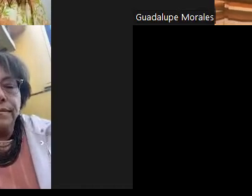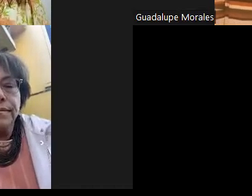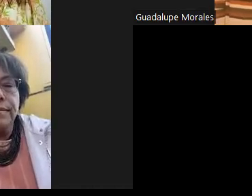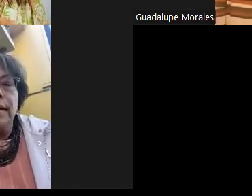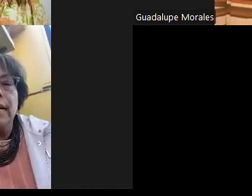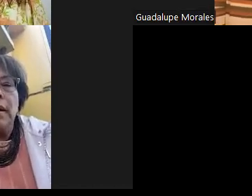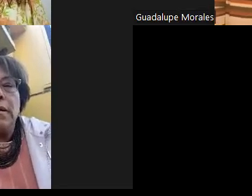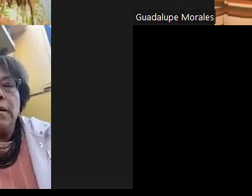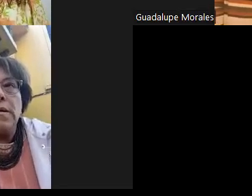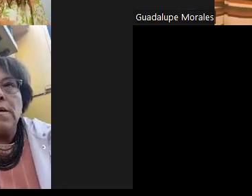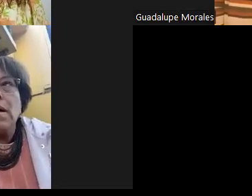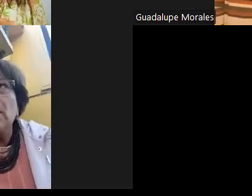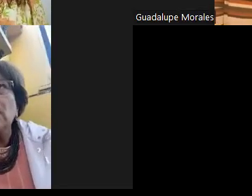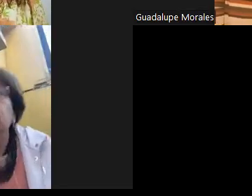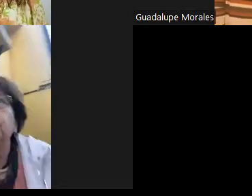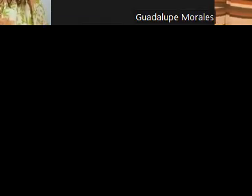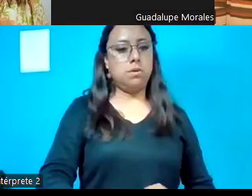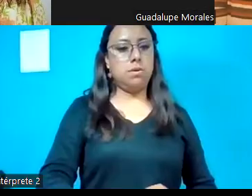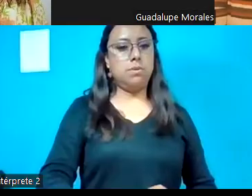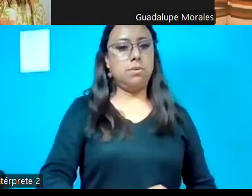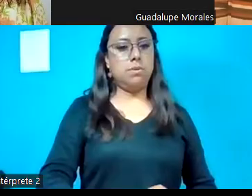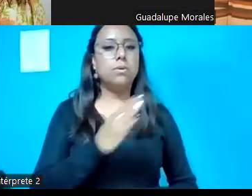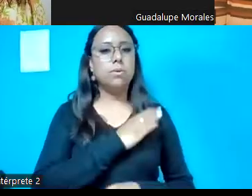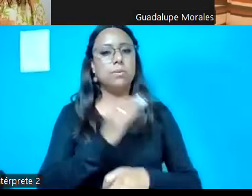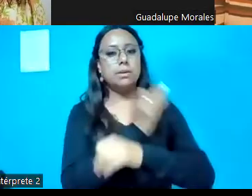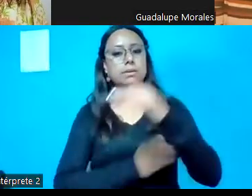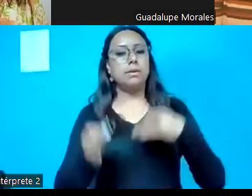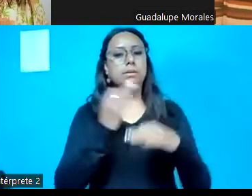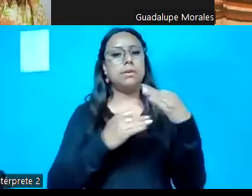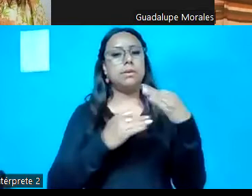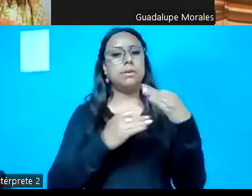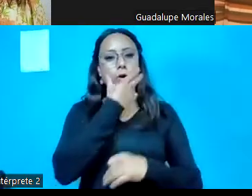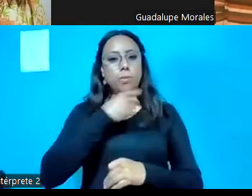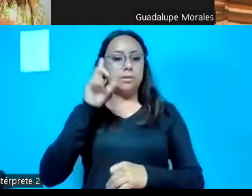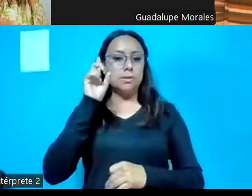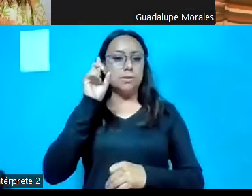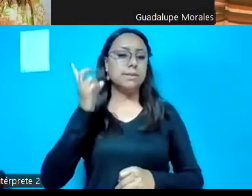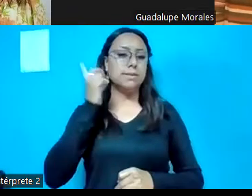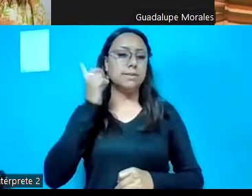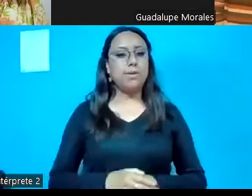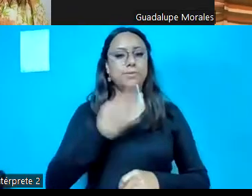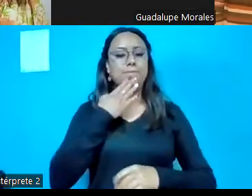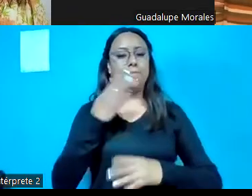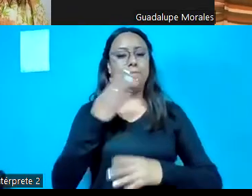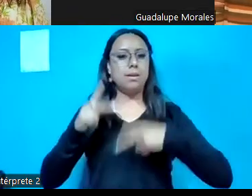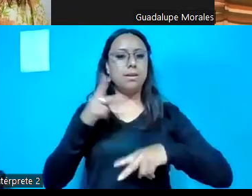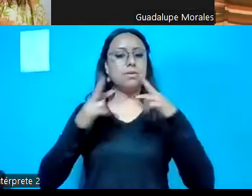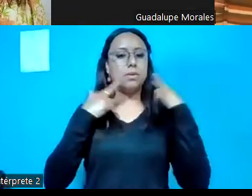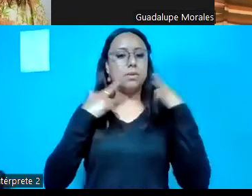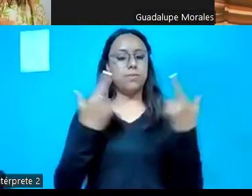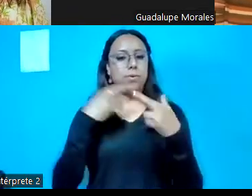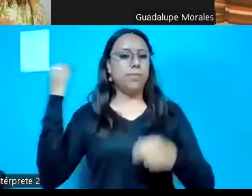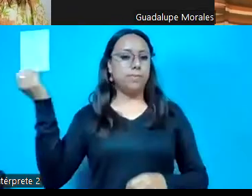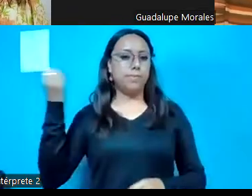Buenas tardes a todas y a todos, diputadas, diputados, bienvenidos a la sesión de conferencia.